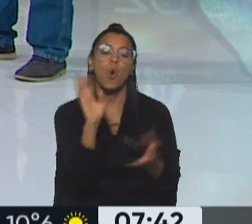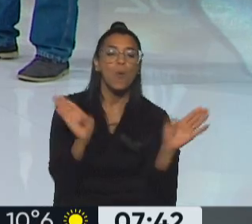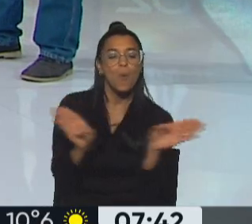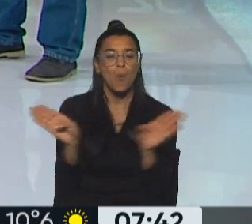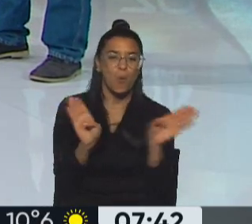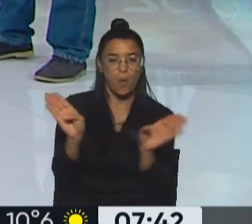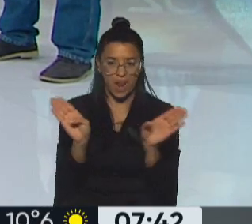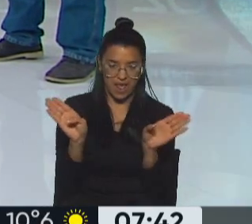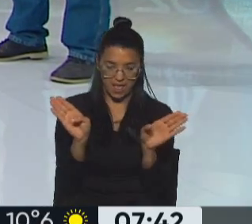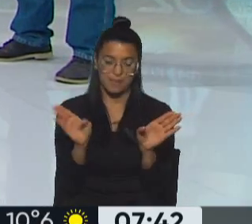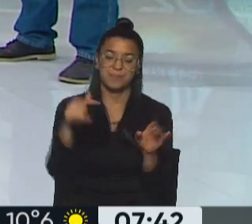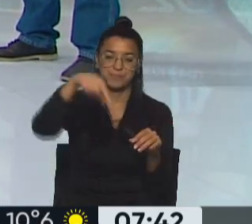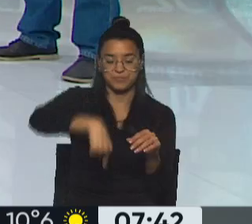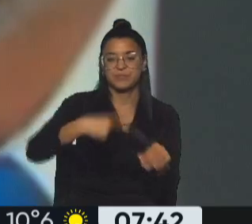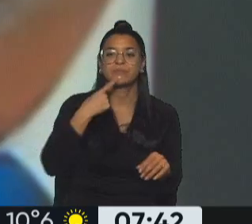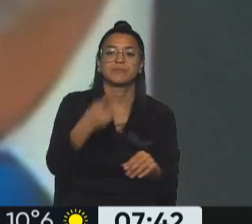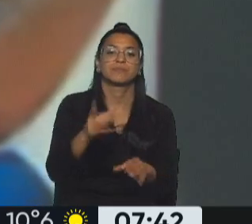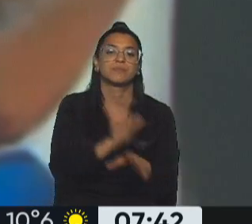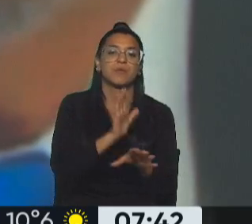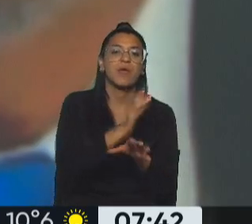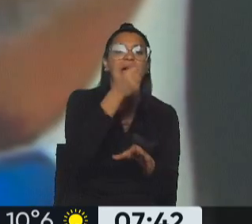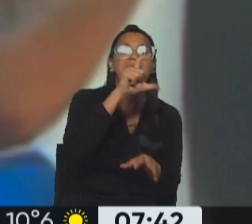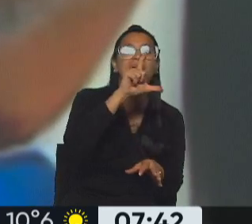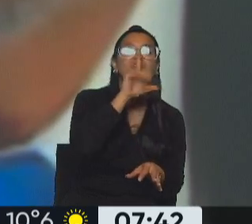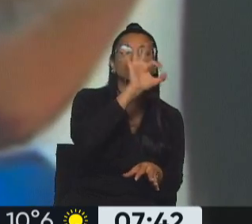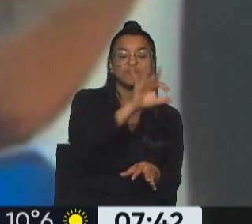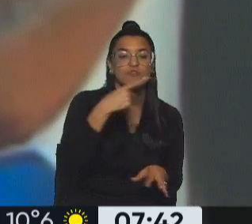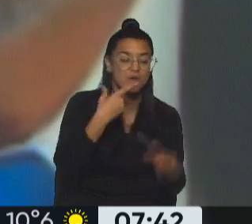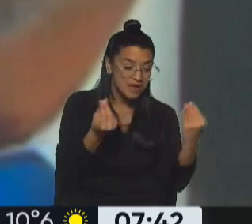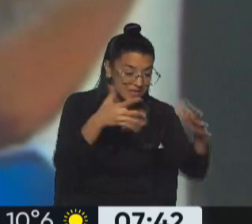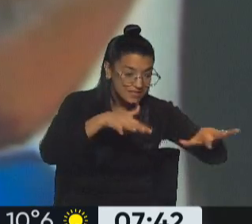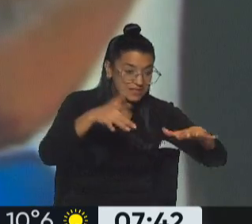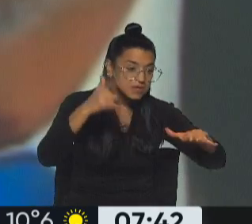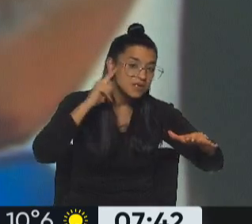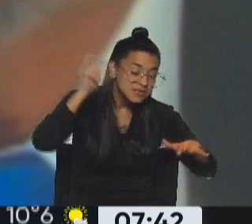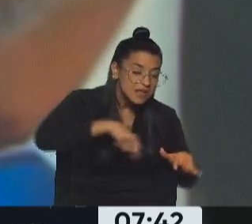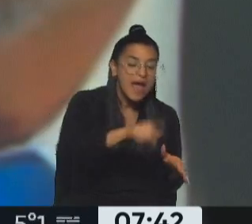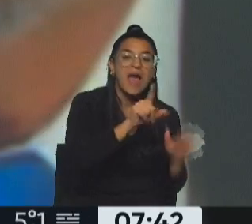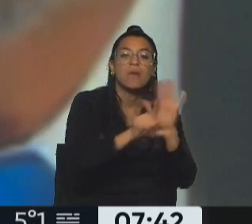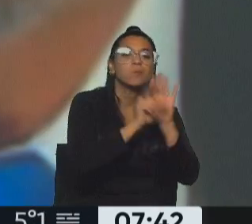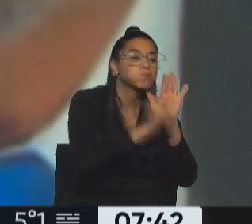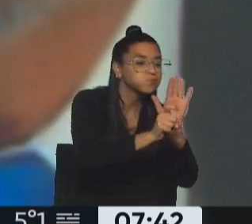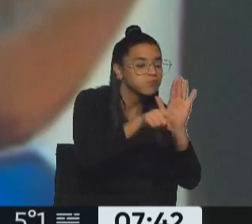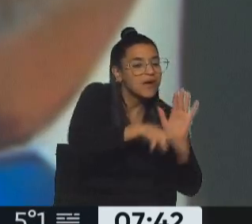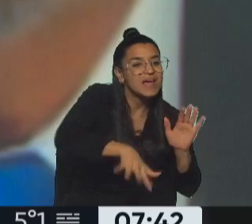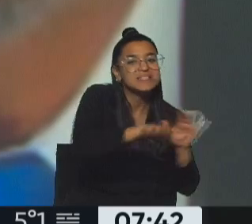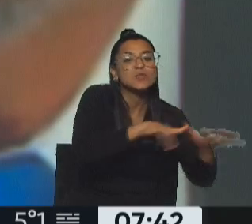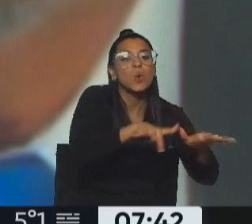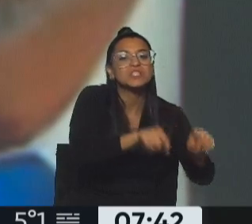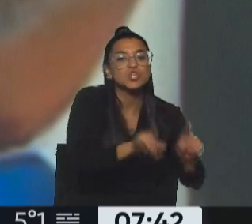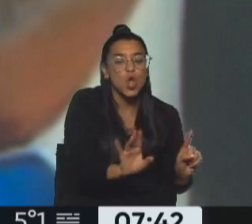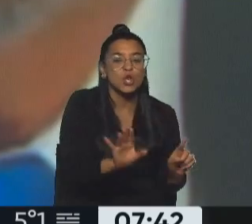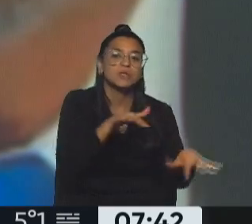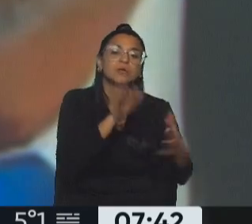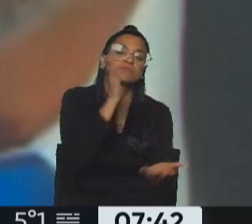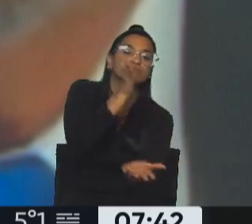En la Argentina existe el derecho penal de acto. Lo que se juzga es un delito, un acto. Acto, claro. Y el delito tiene